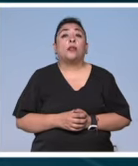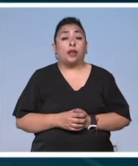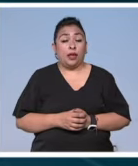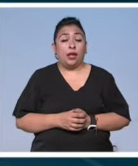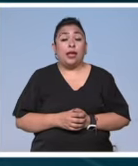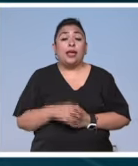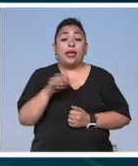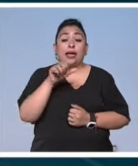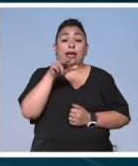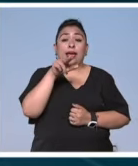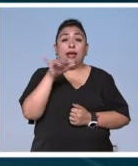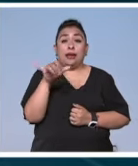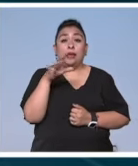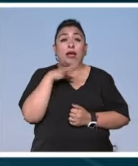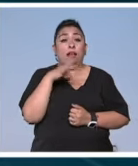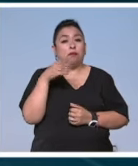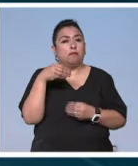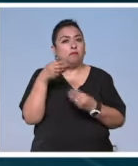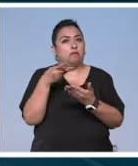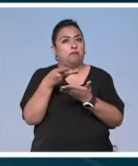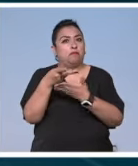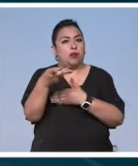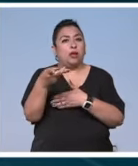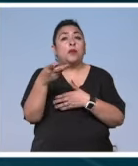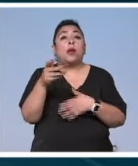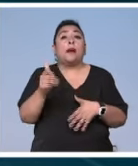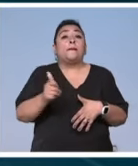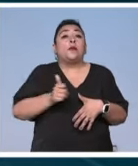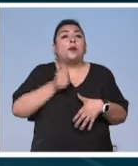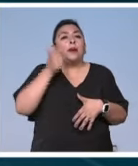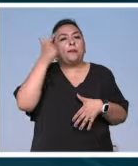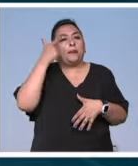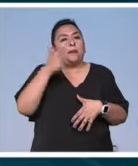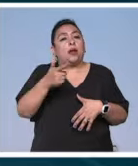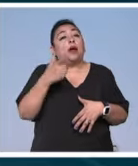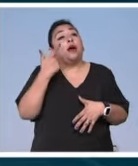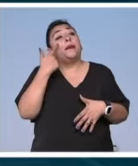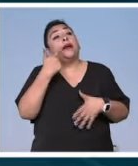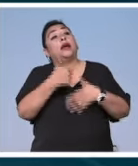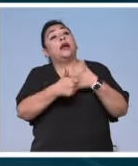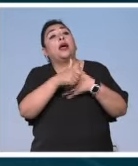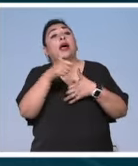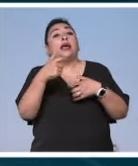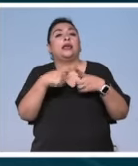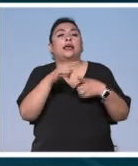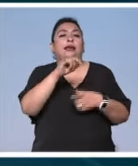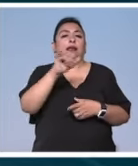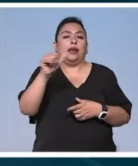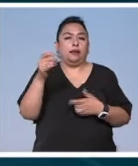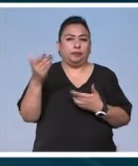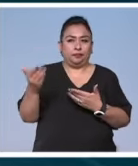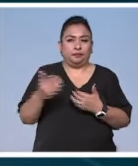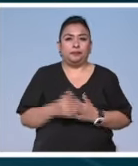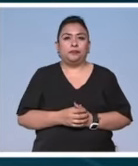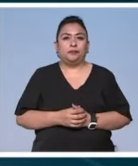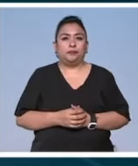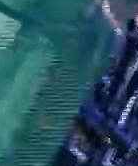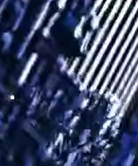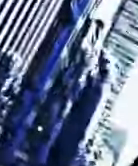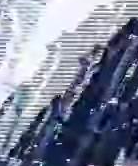Annie Leibovitz ha sido condecorada. Y aprovecha para enviar un reto a las inteligencias artificiales.